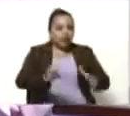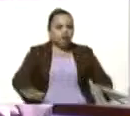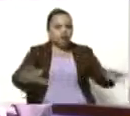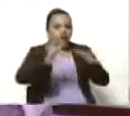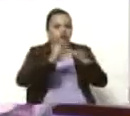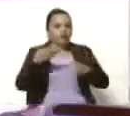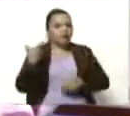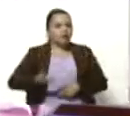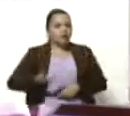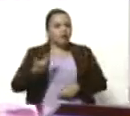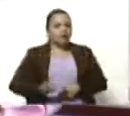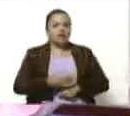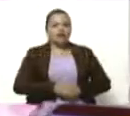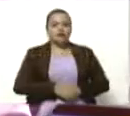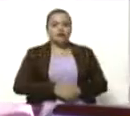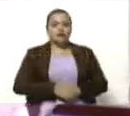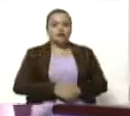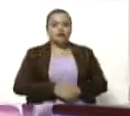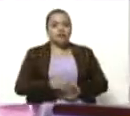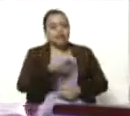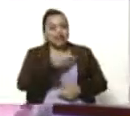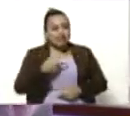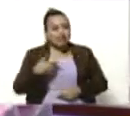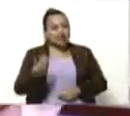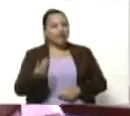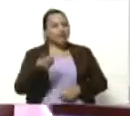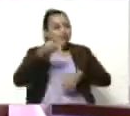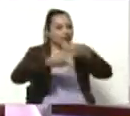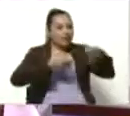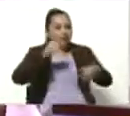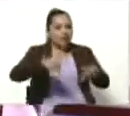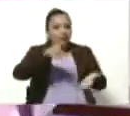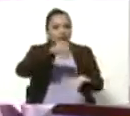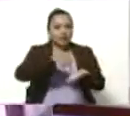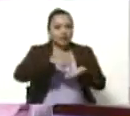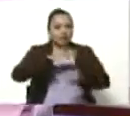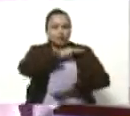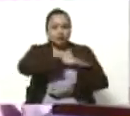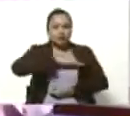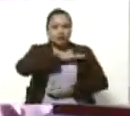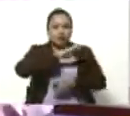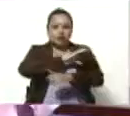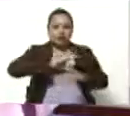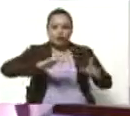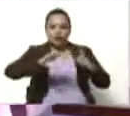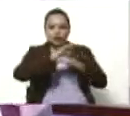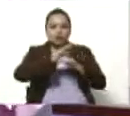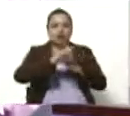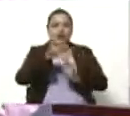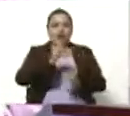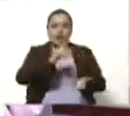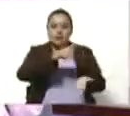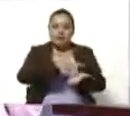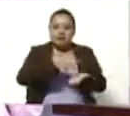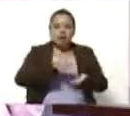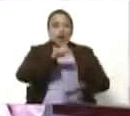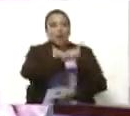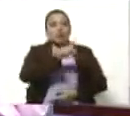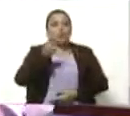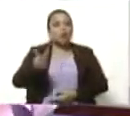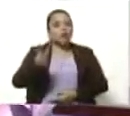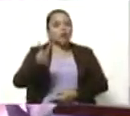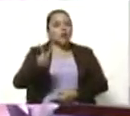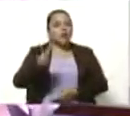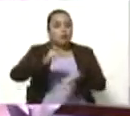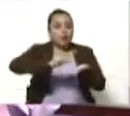tan importante, y bueno, quisiera destacar la participación de los compañeros de Misión Cultura, que hicieron vida en 12 parroquias de acá de